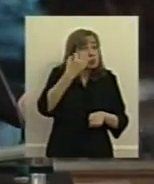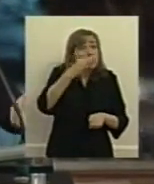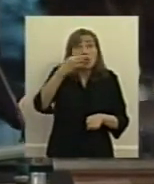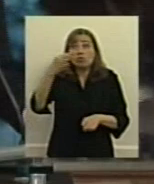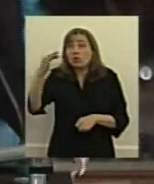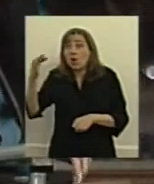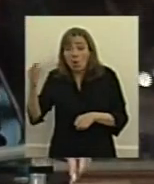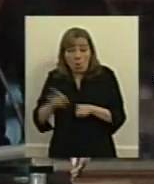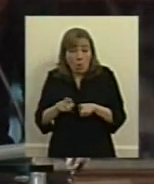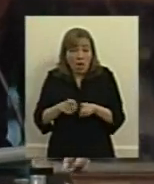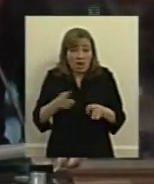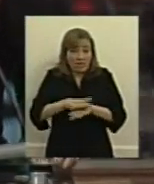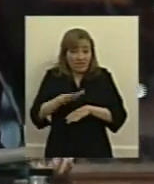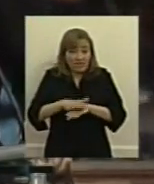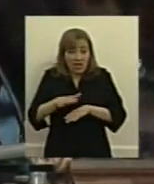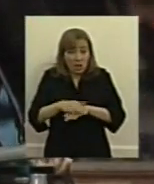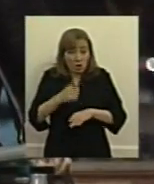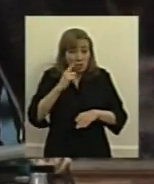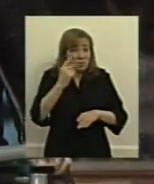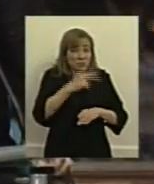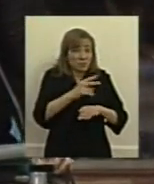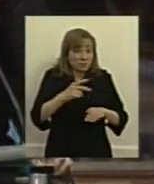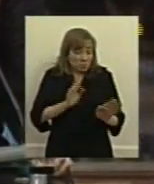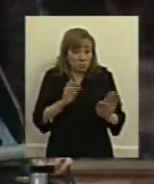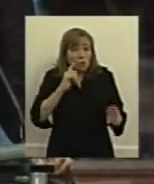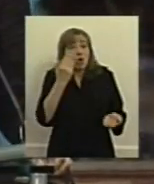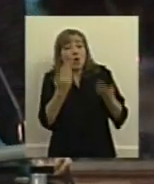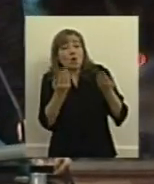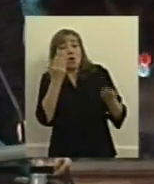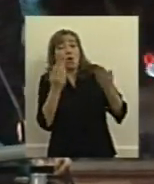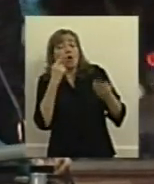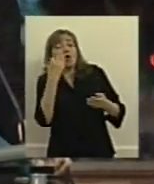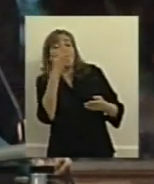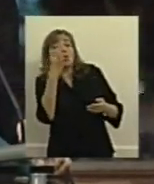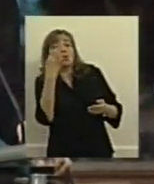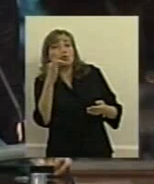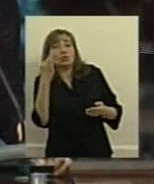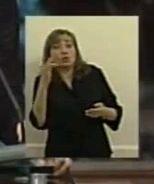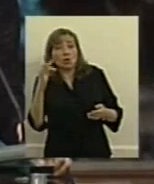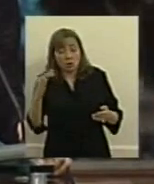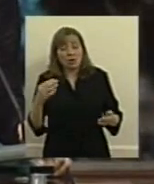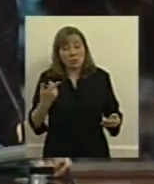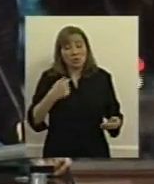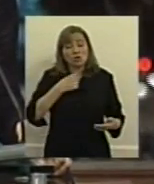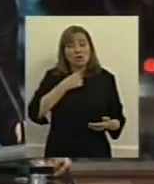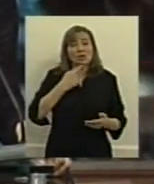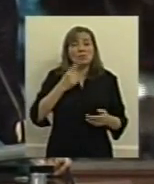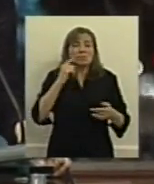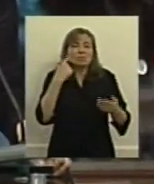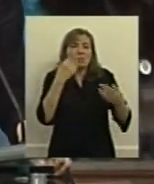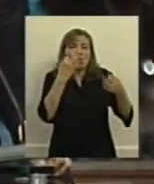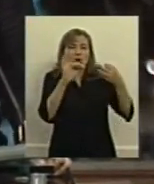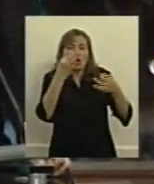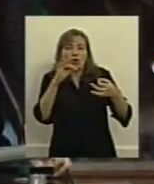tienen una terrible regulación y contralor siempre se identifica y esto quiero comenzar a desmitificar un poco esto de la regulación